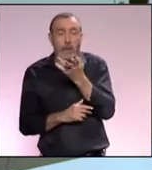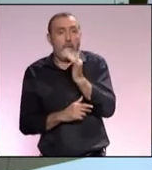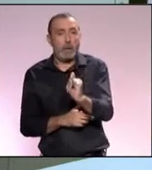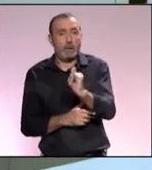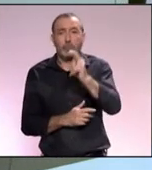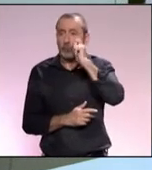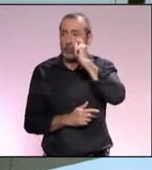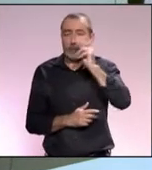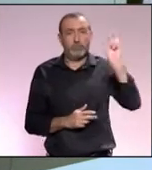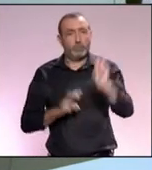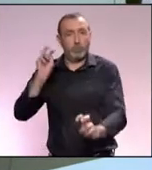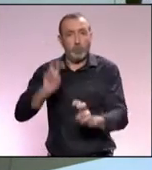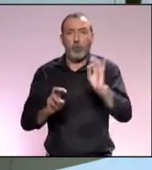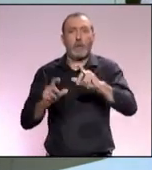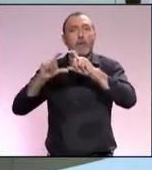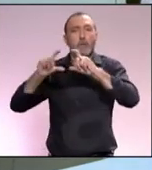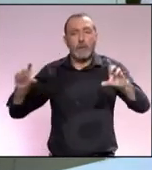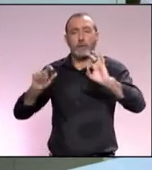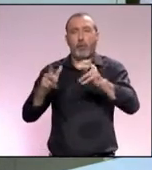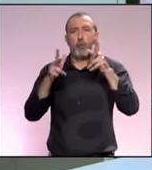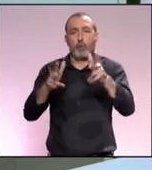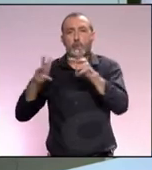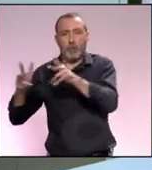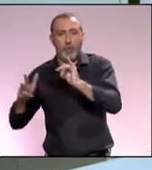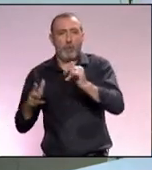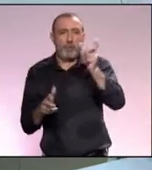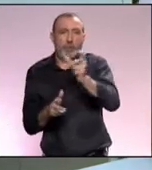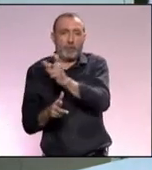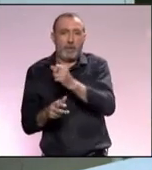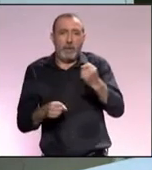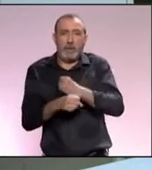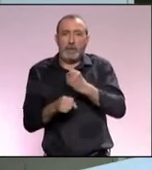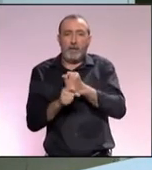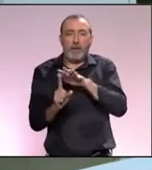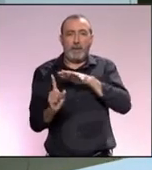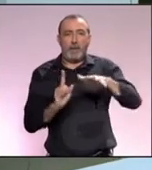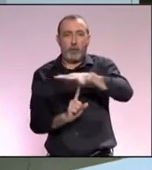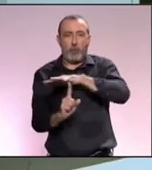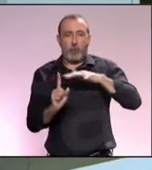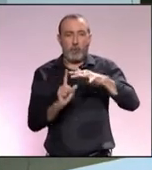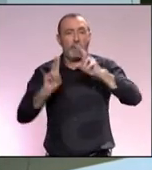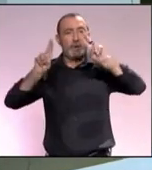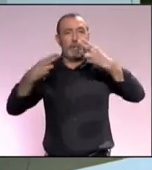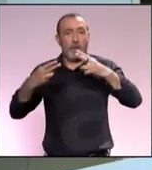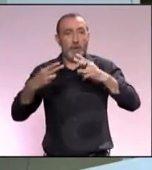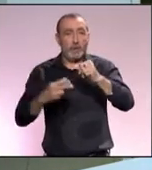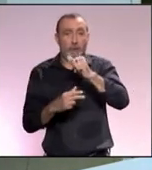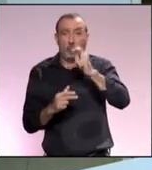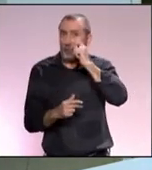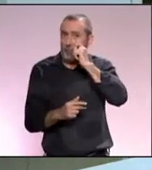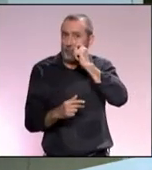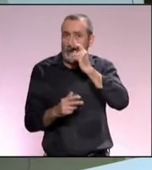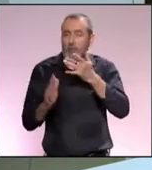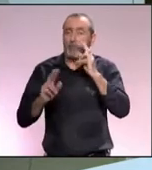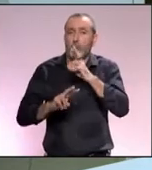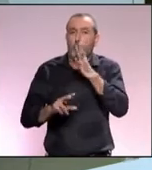turista o el empresario o el hostelero o la persona que trabaja en el entorno del turismo con tener